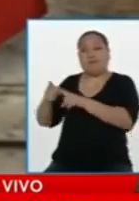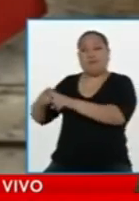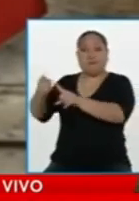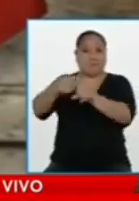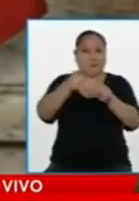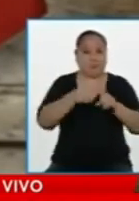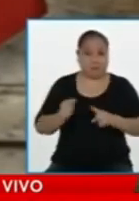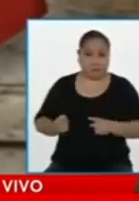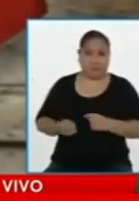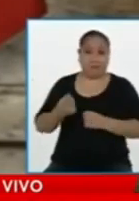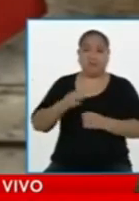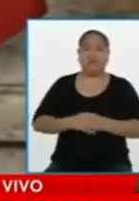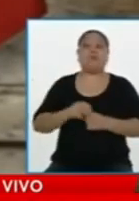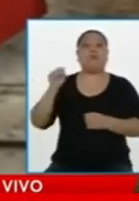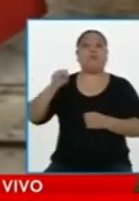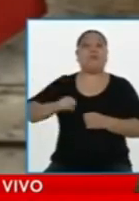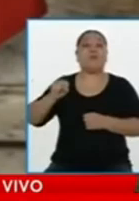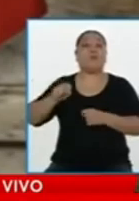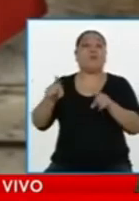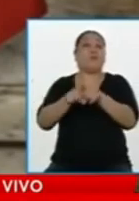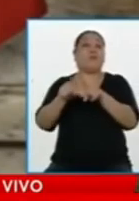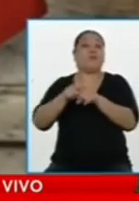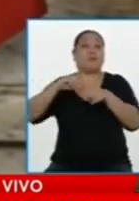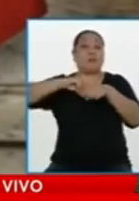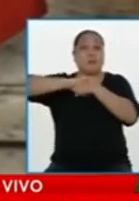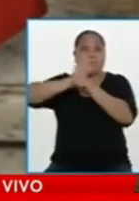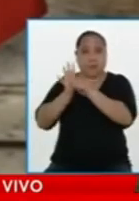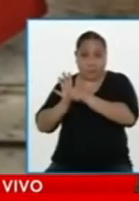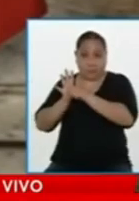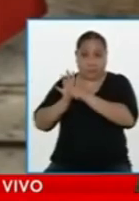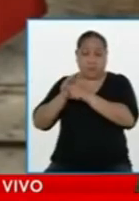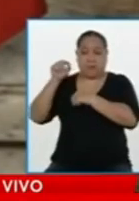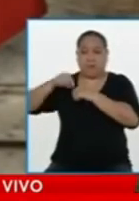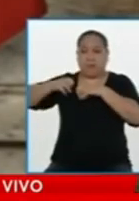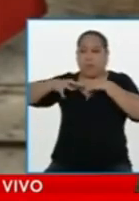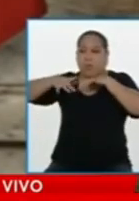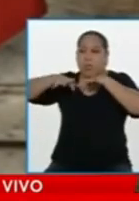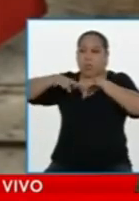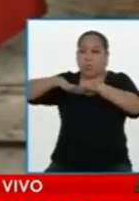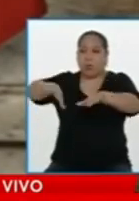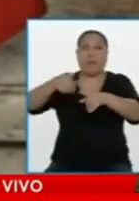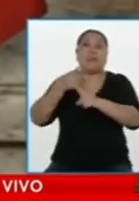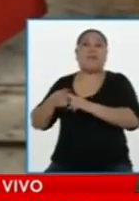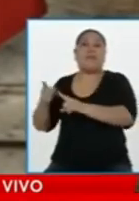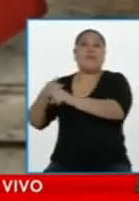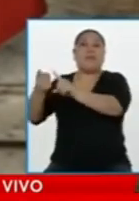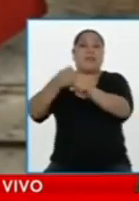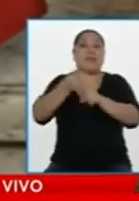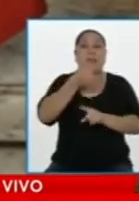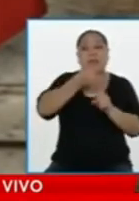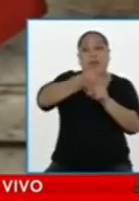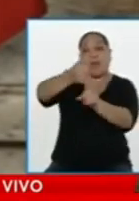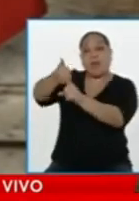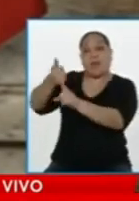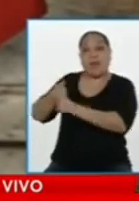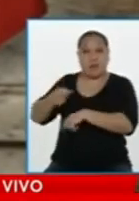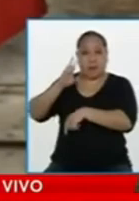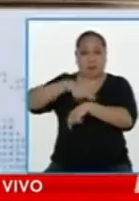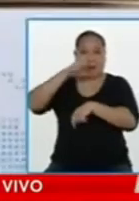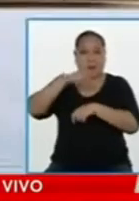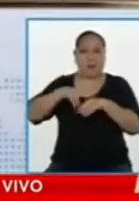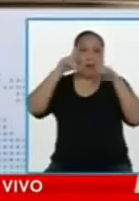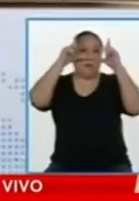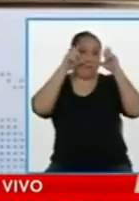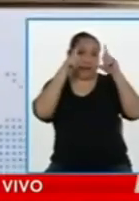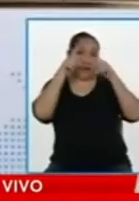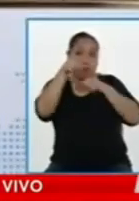hacer siempre lo mismo y tener resultados distintos. Pero los miembros de